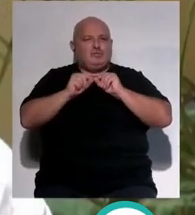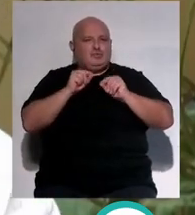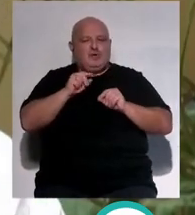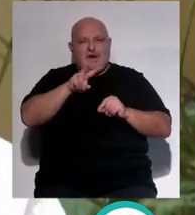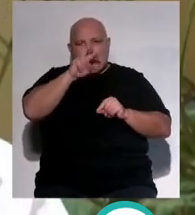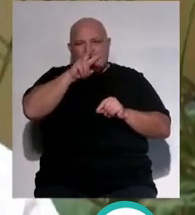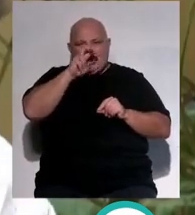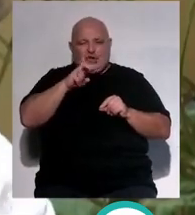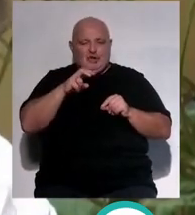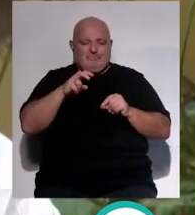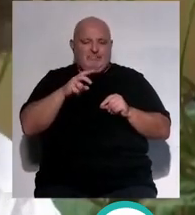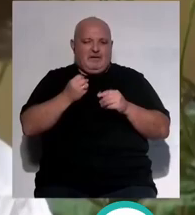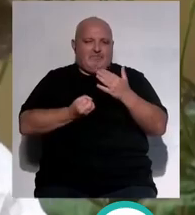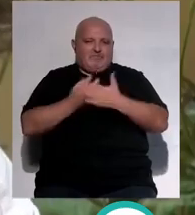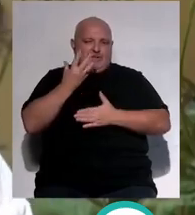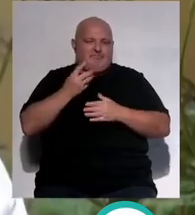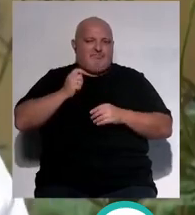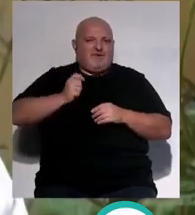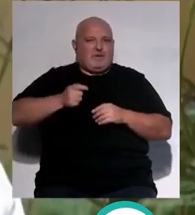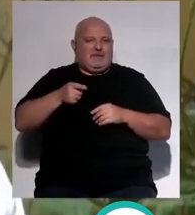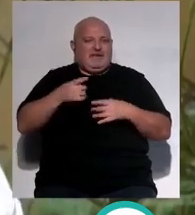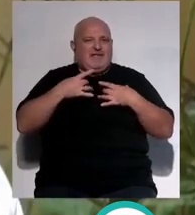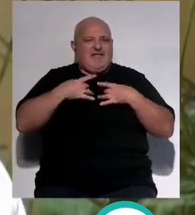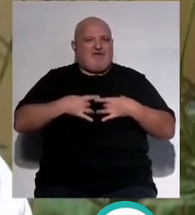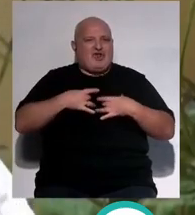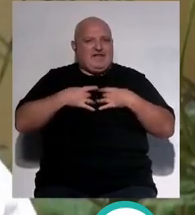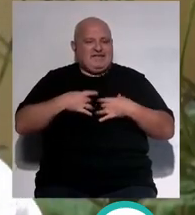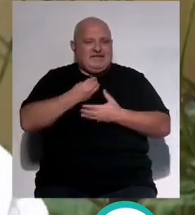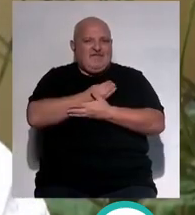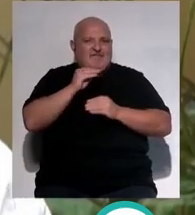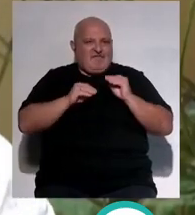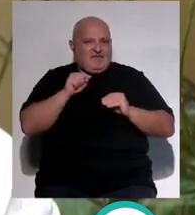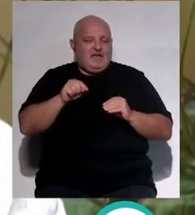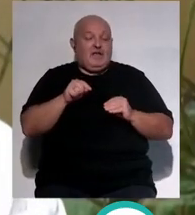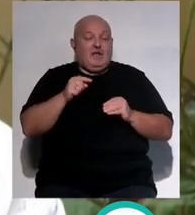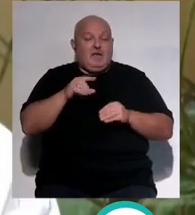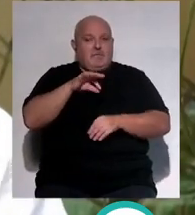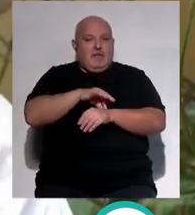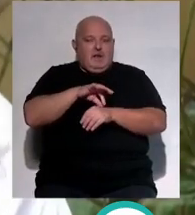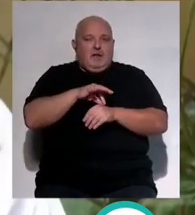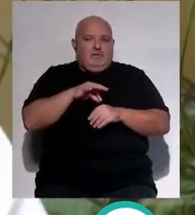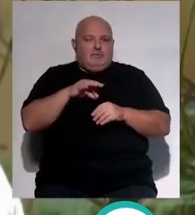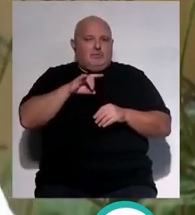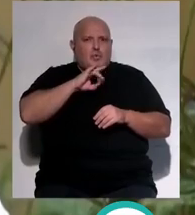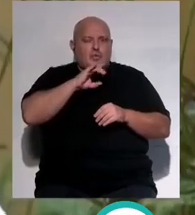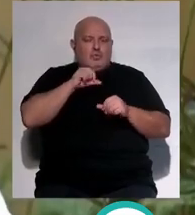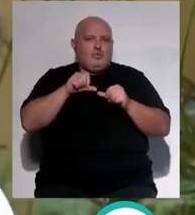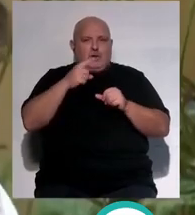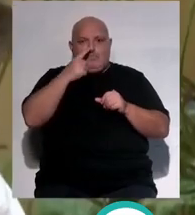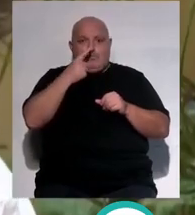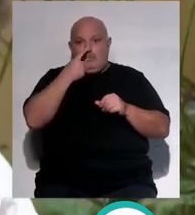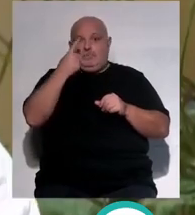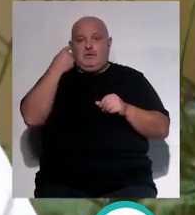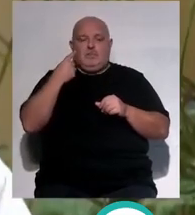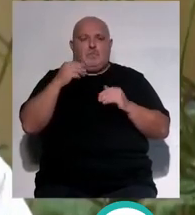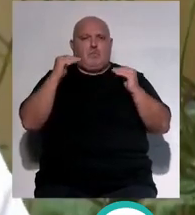respiratorio, que es el germen que más frecuentemente produce la bronquiolitis, y que el año pasado los pediatras estábamos súper contentos porque